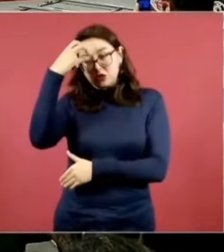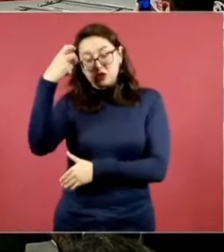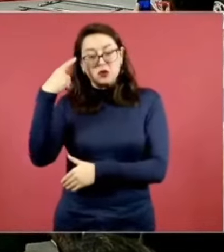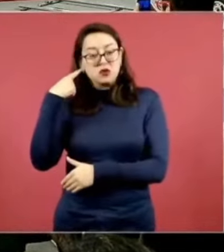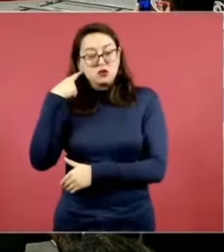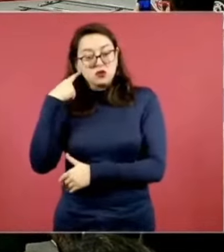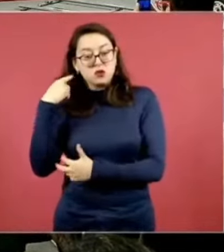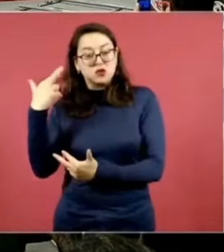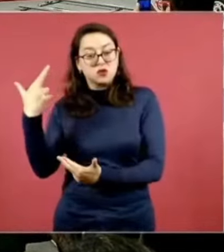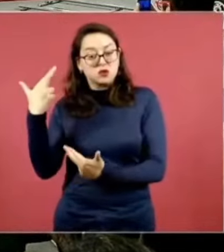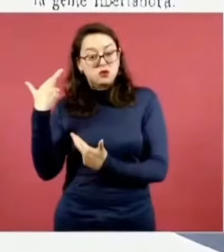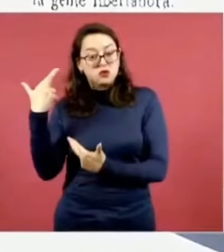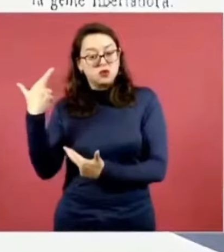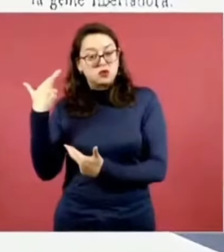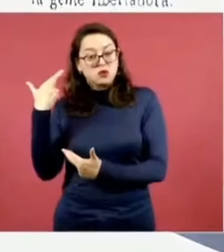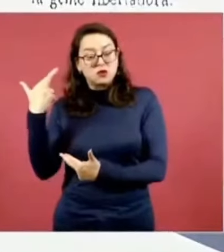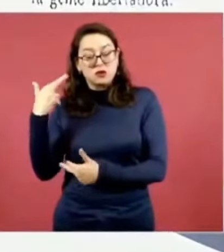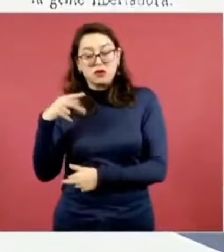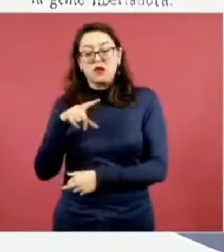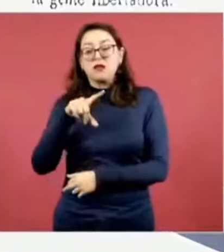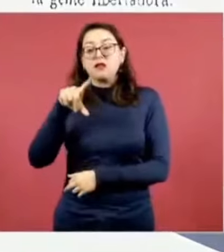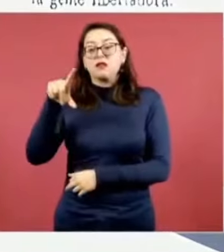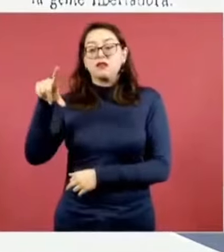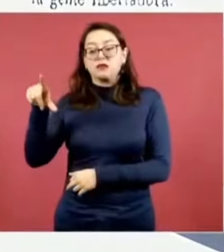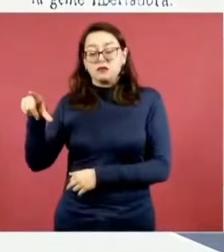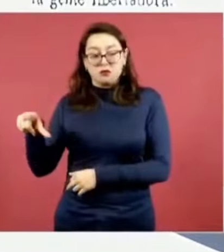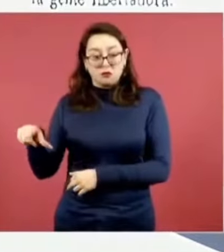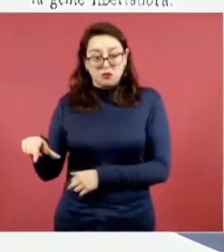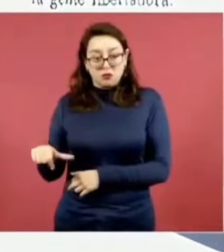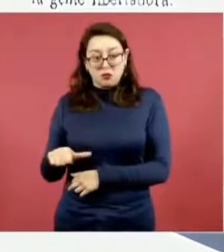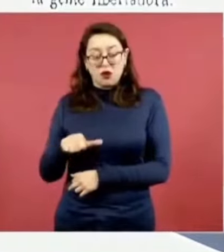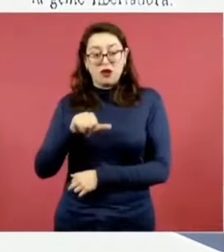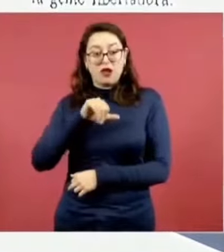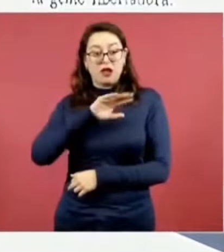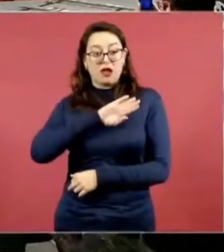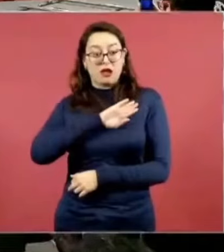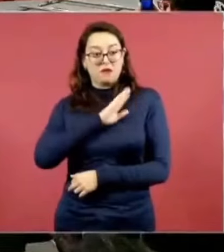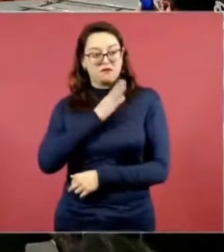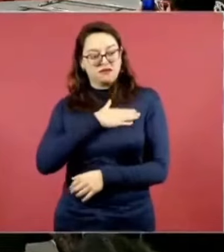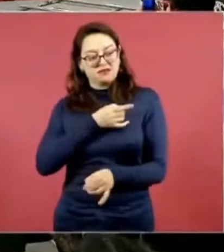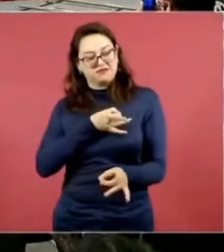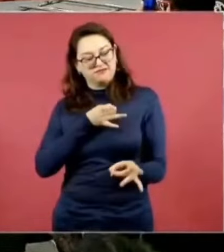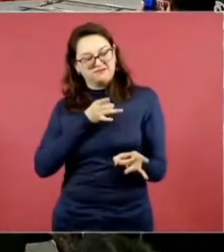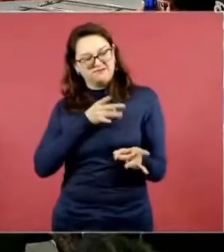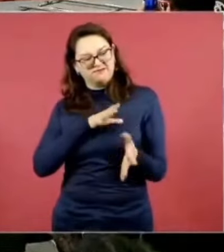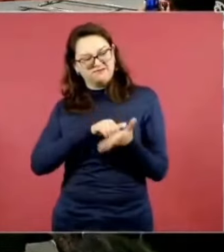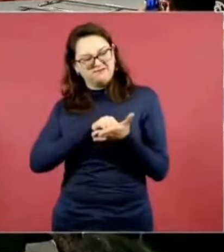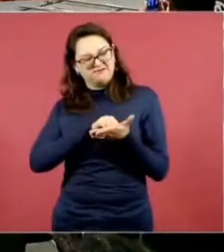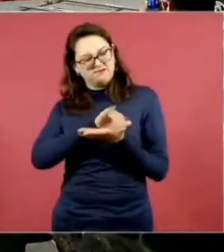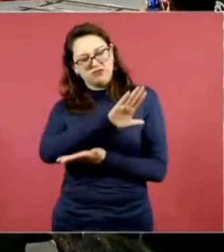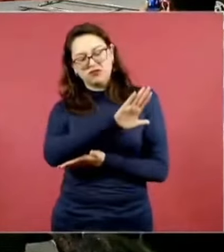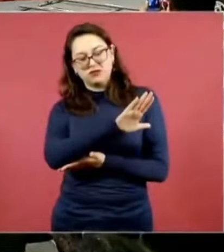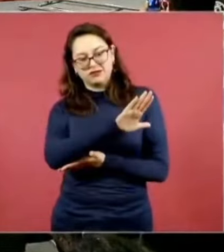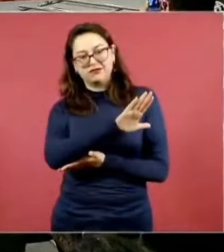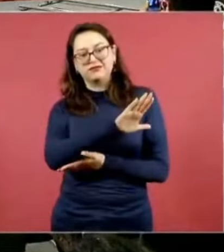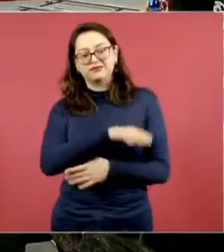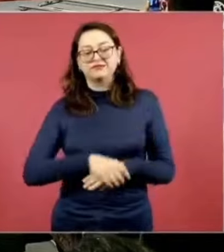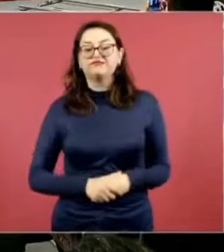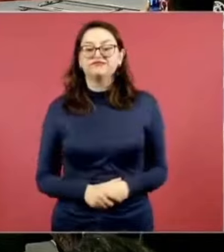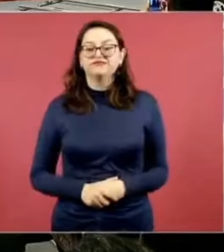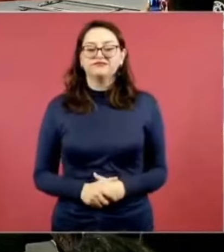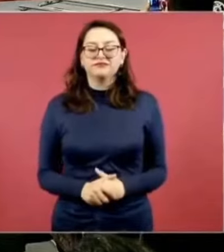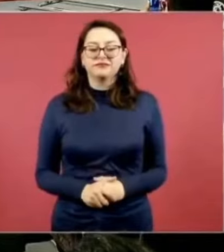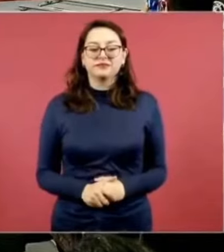meses después el ejército de España fue derrotado pero es